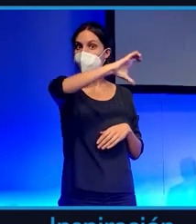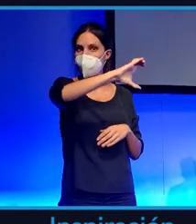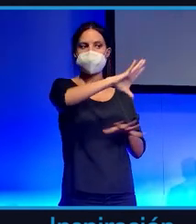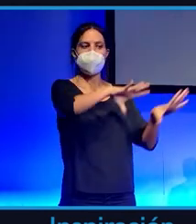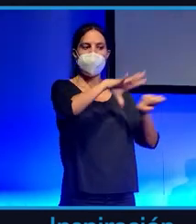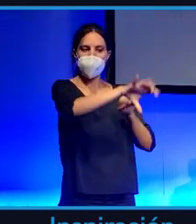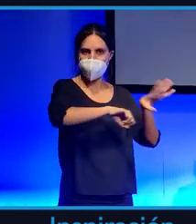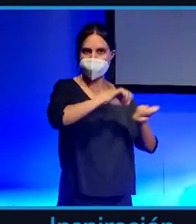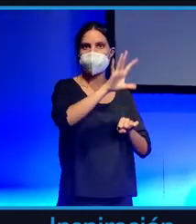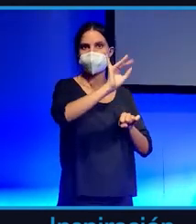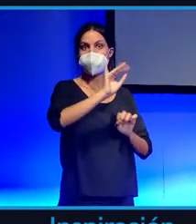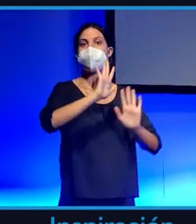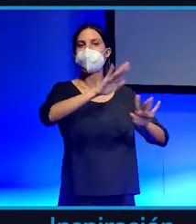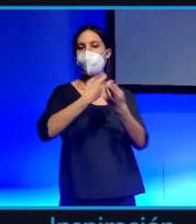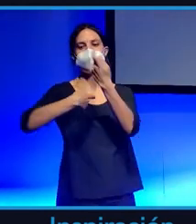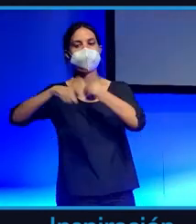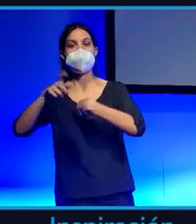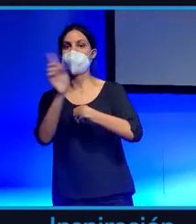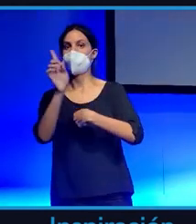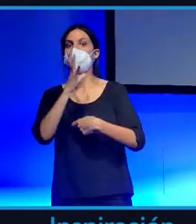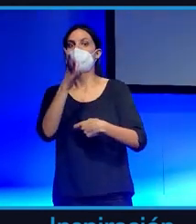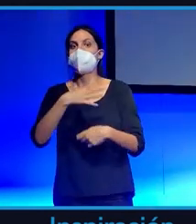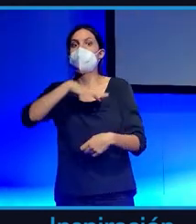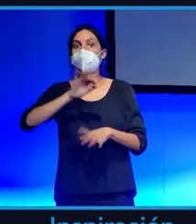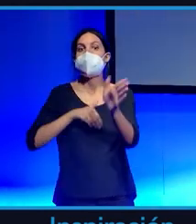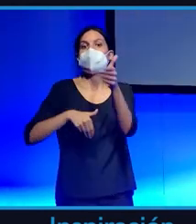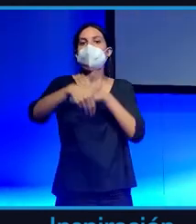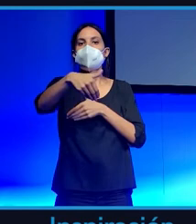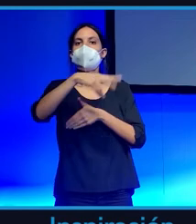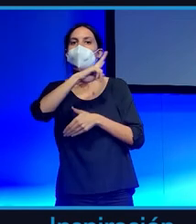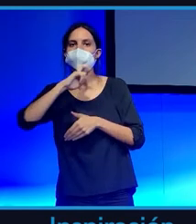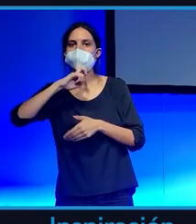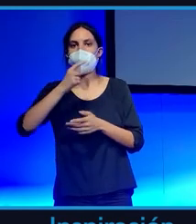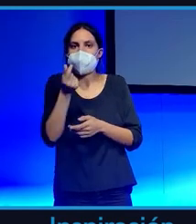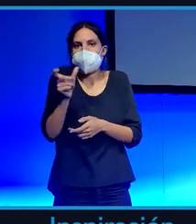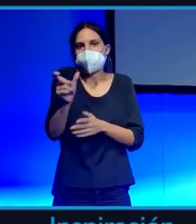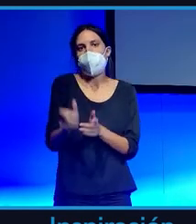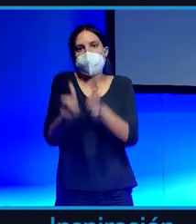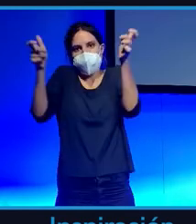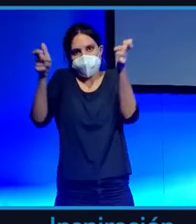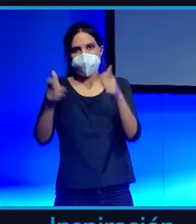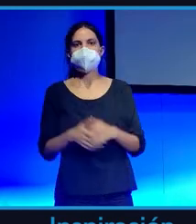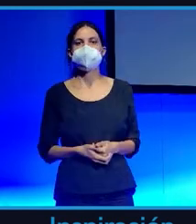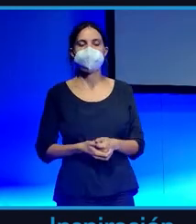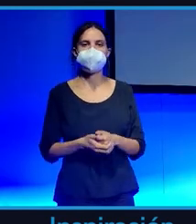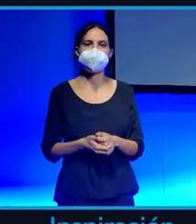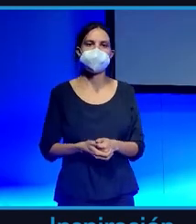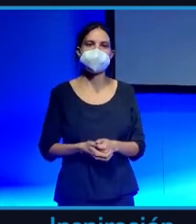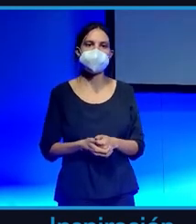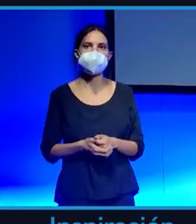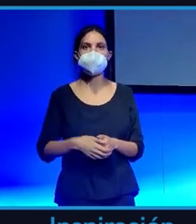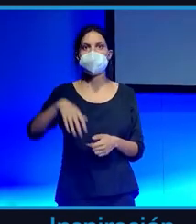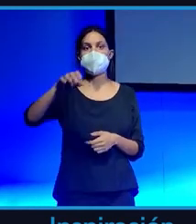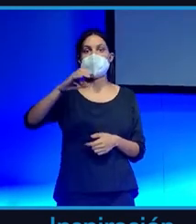subidas futuras. La revolución está en muchas cosas que se generan sobre